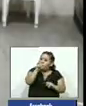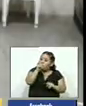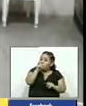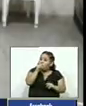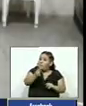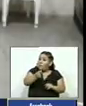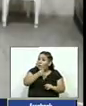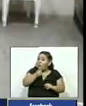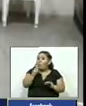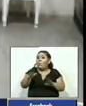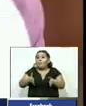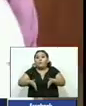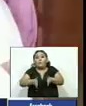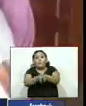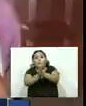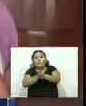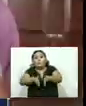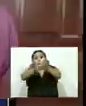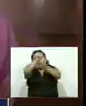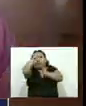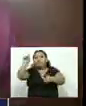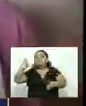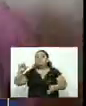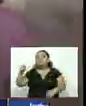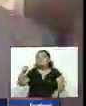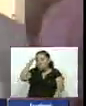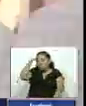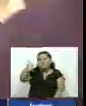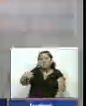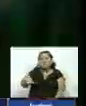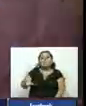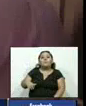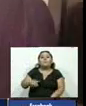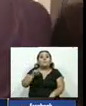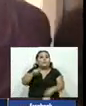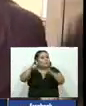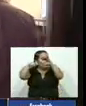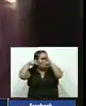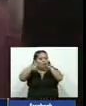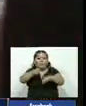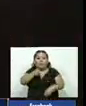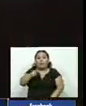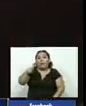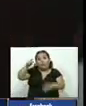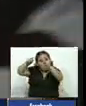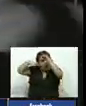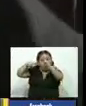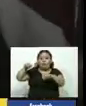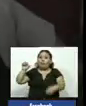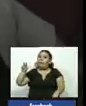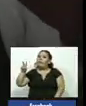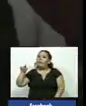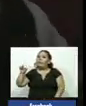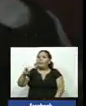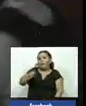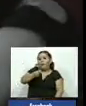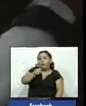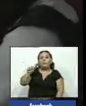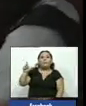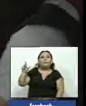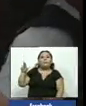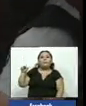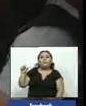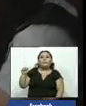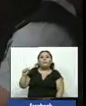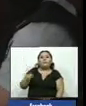solicitada por la fiscalía y aprobada por la jueza con imágenes de Everávalos un reporte de Luis Alberto